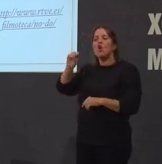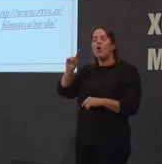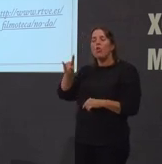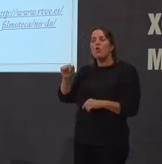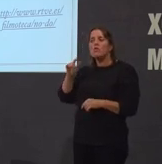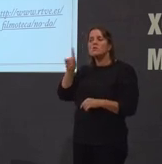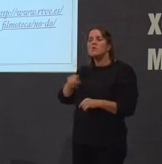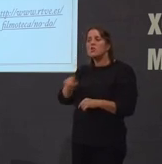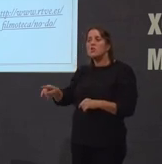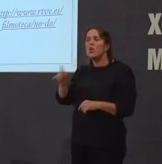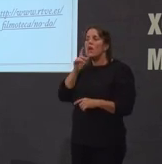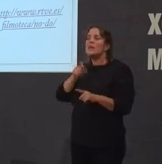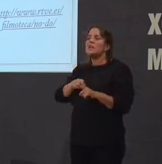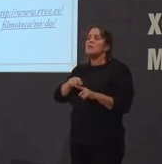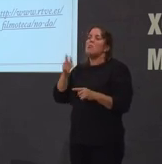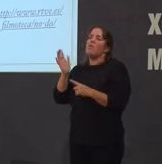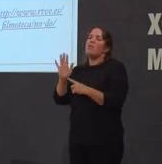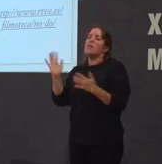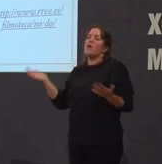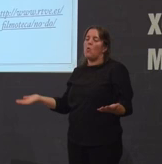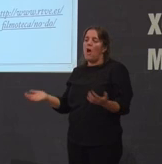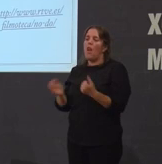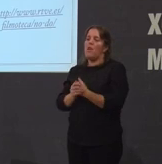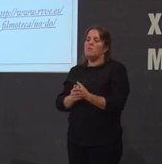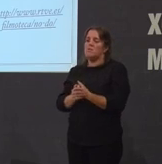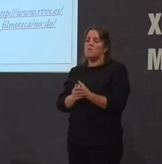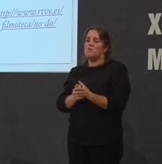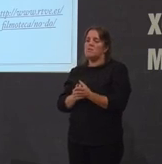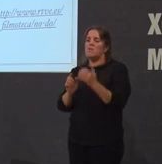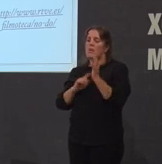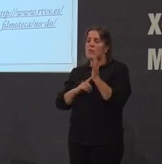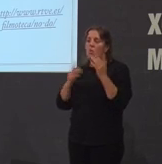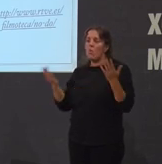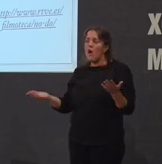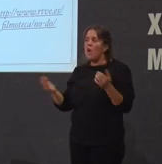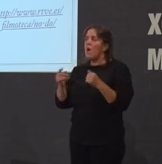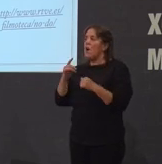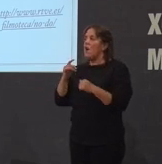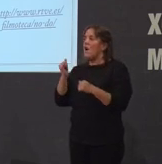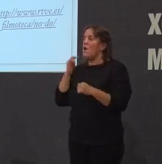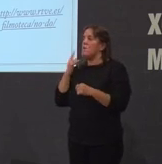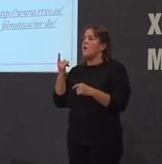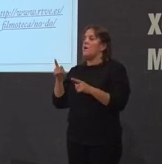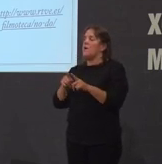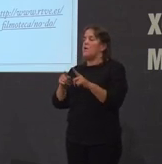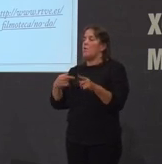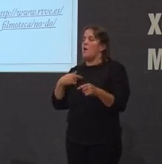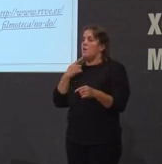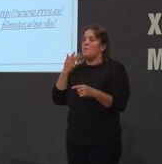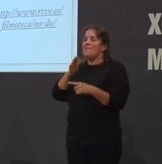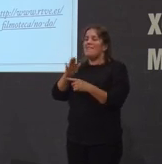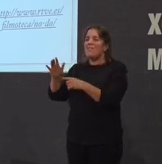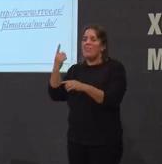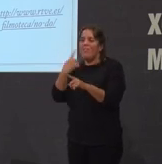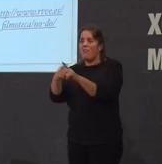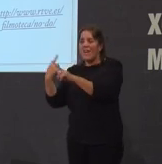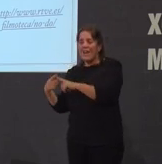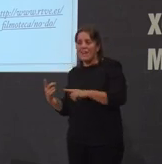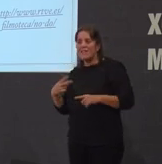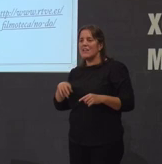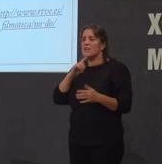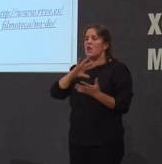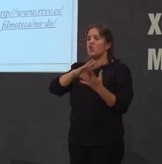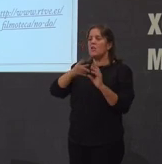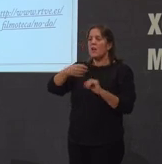e que tipo de cinema como vos vou explicar agora brevemente había diferentes tipos de entrega en nodo non se existían os